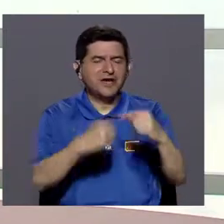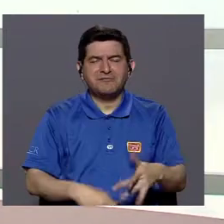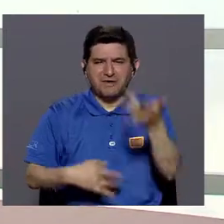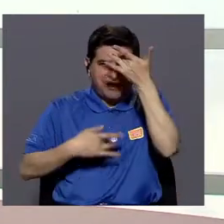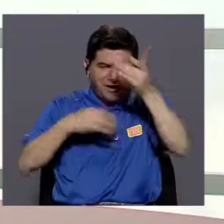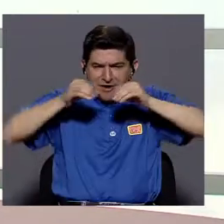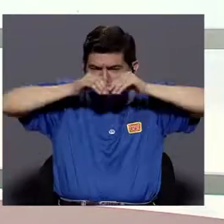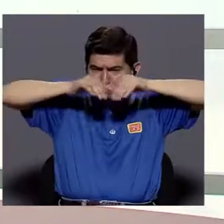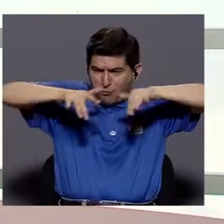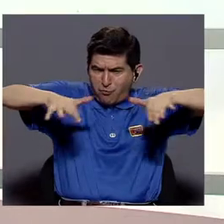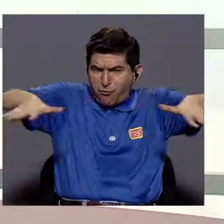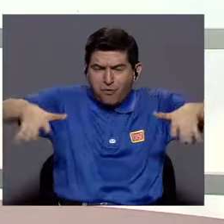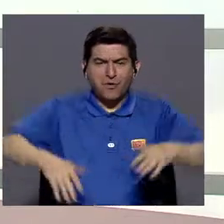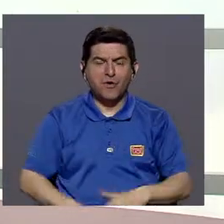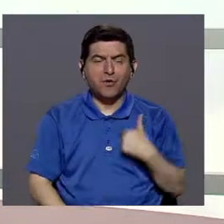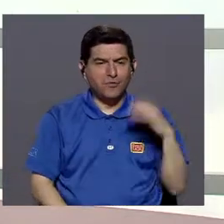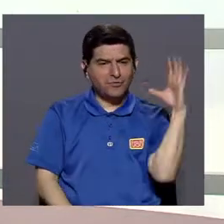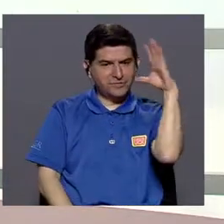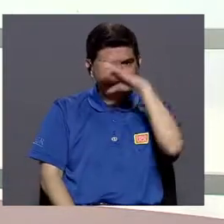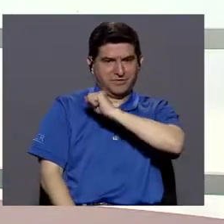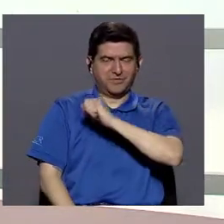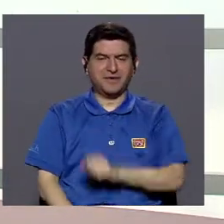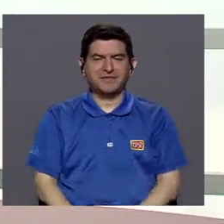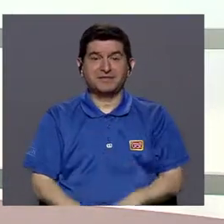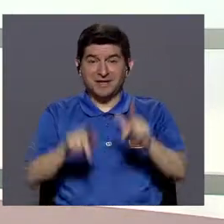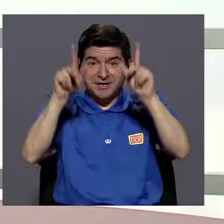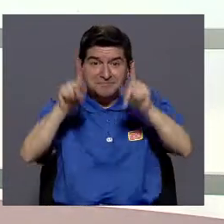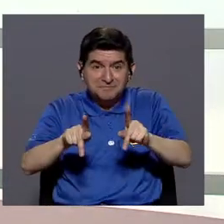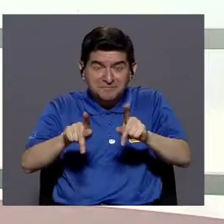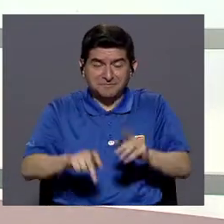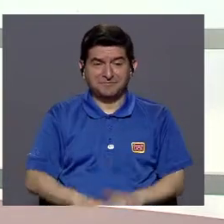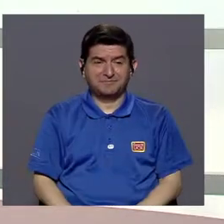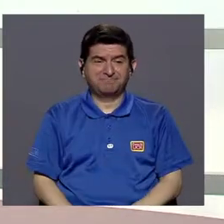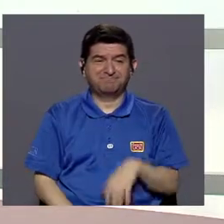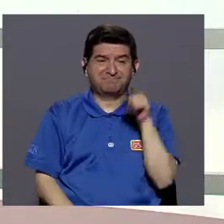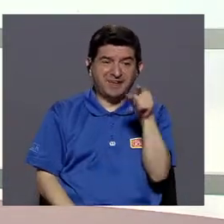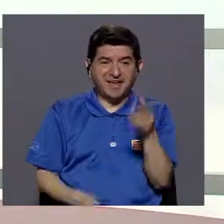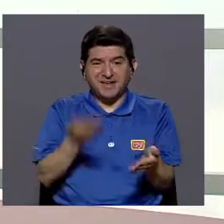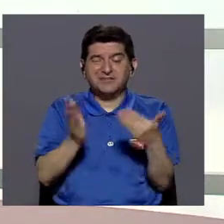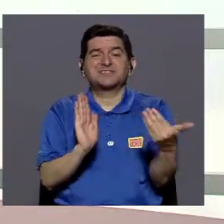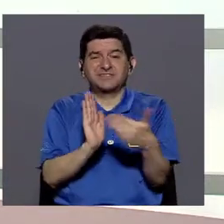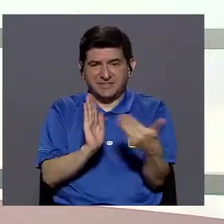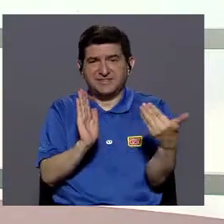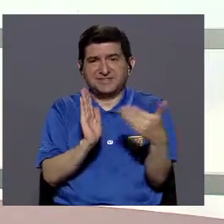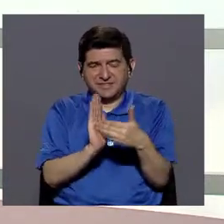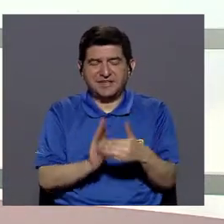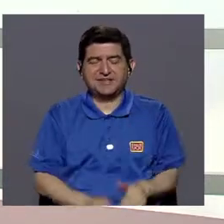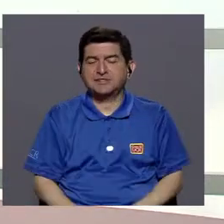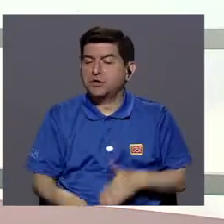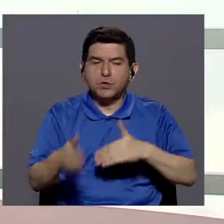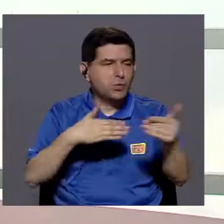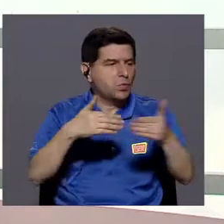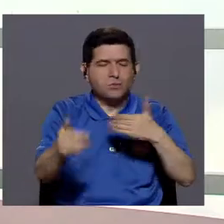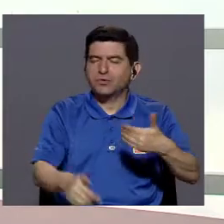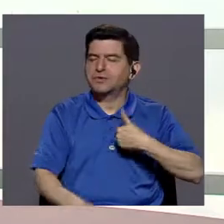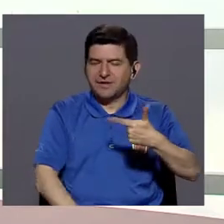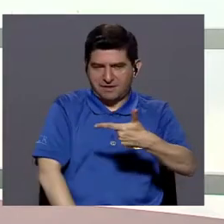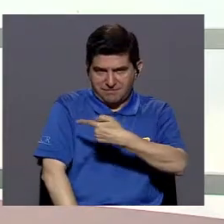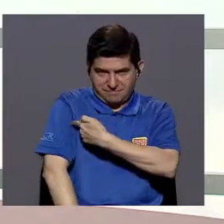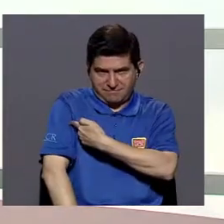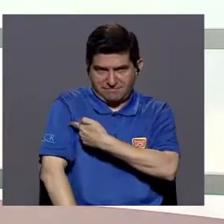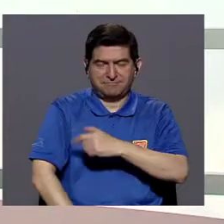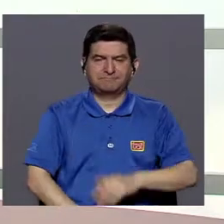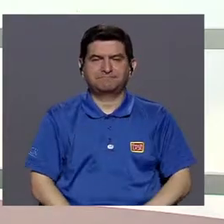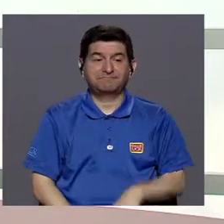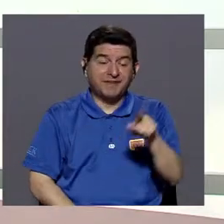las epidemias y los brotes, entonces uno se da cuenta que hay personas que sufrieron el daño o la enfermedad, aunque tengan